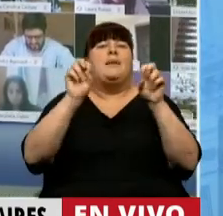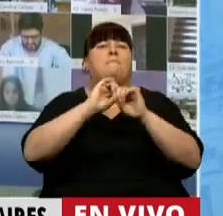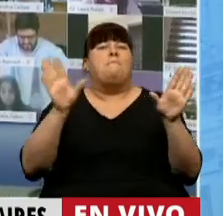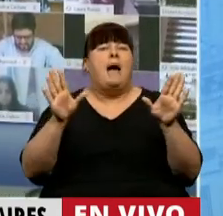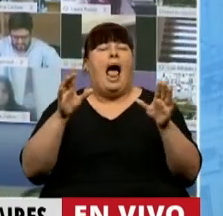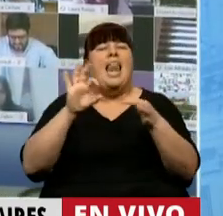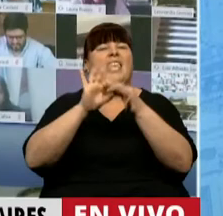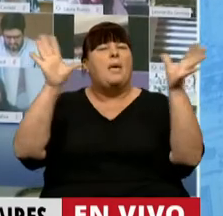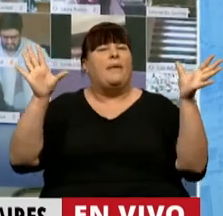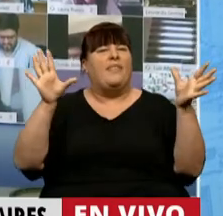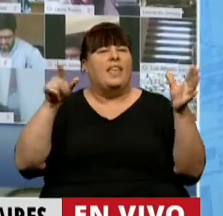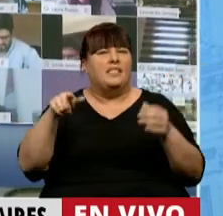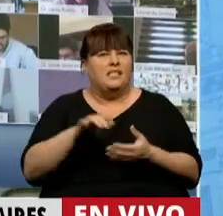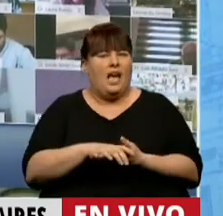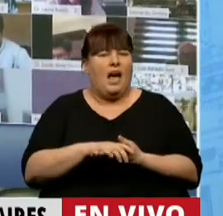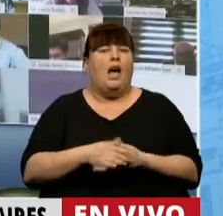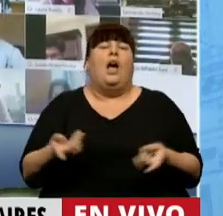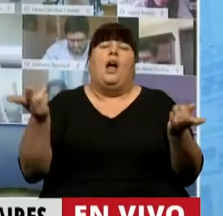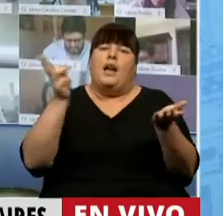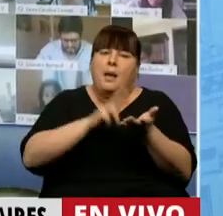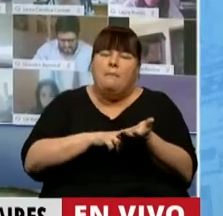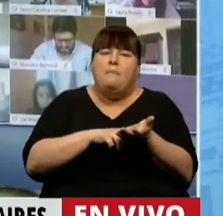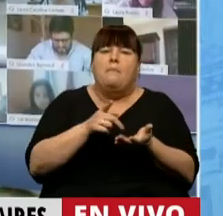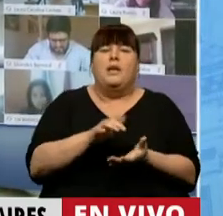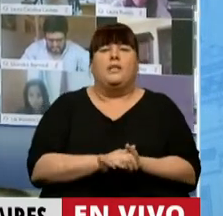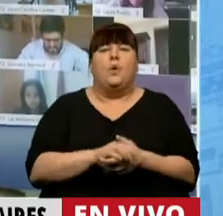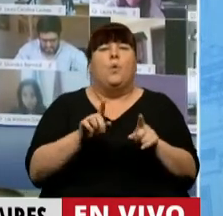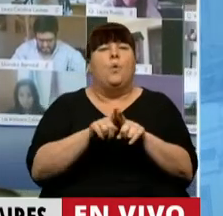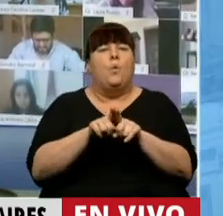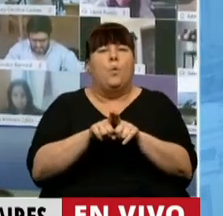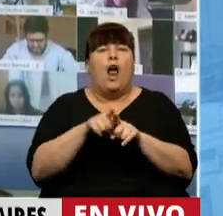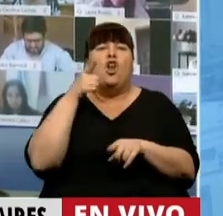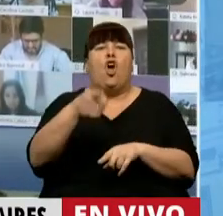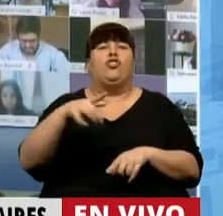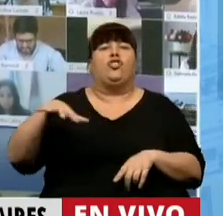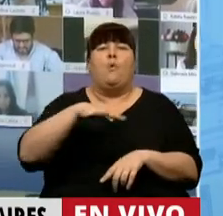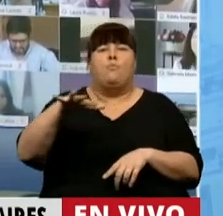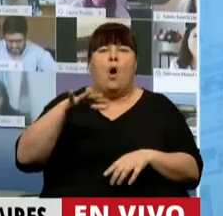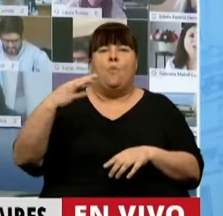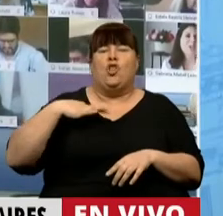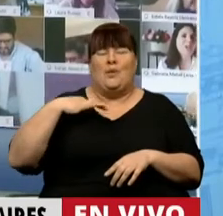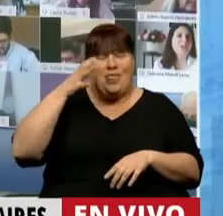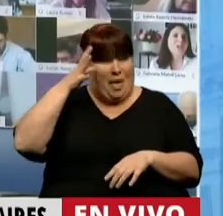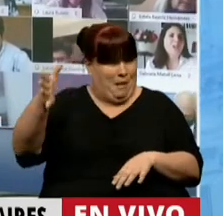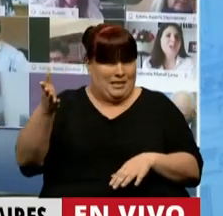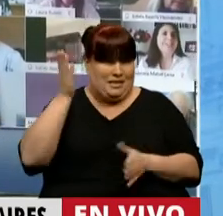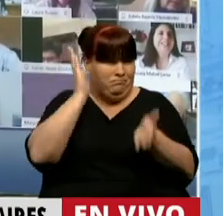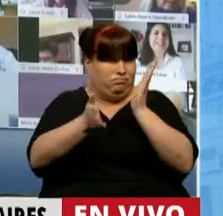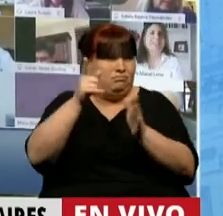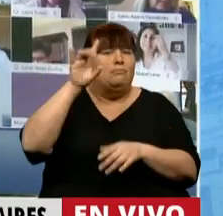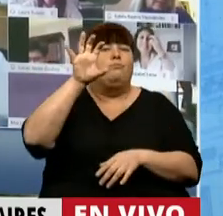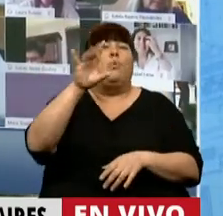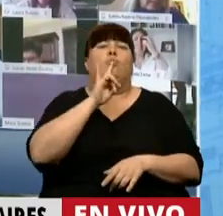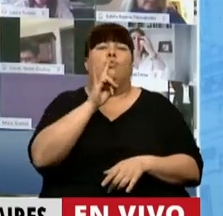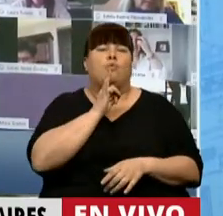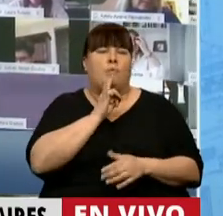operativo independencia se reivindicaban una acción contra la población civil brutal en la provincia de